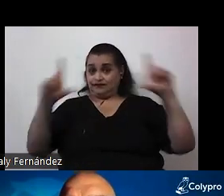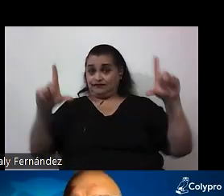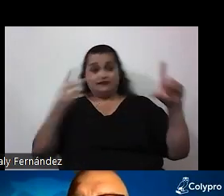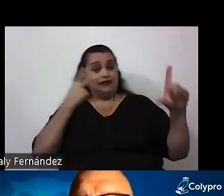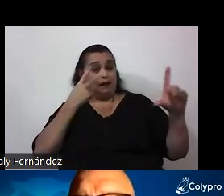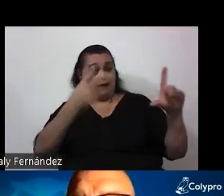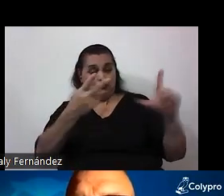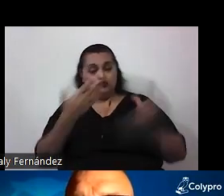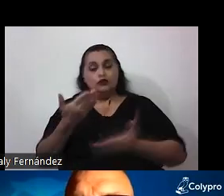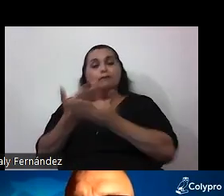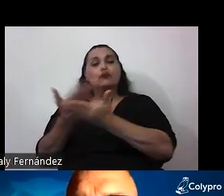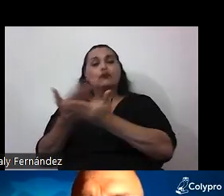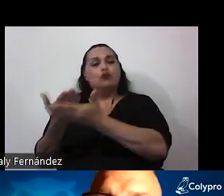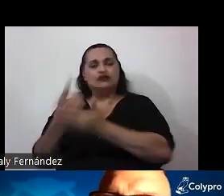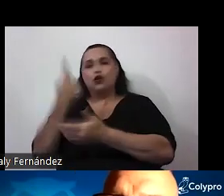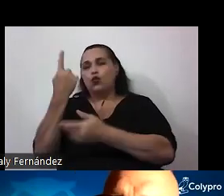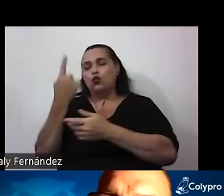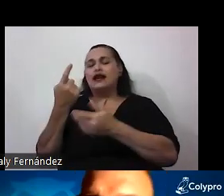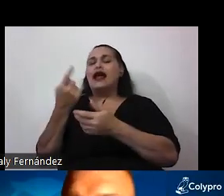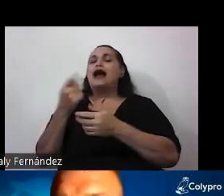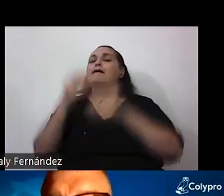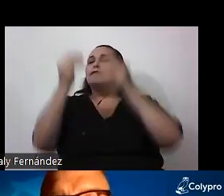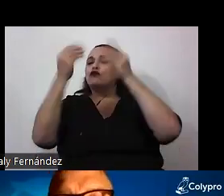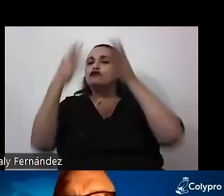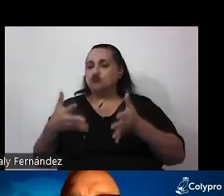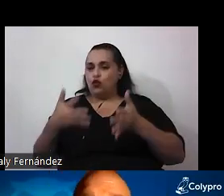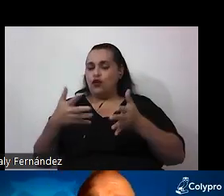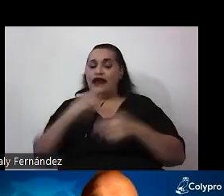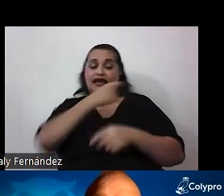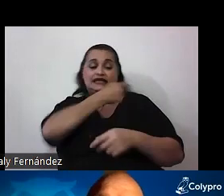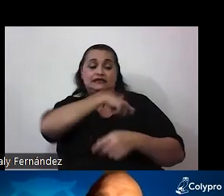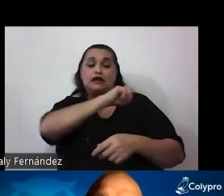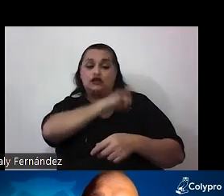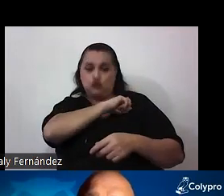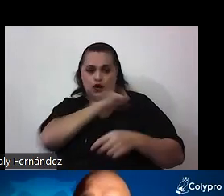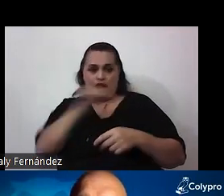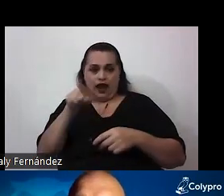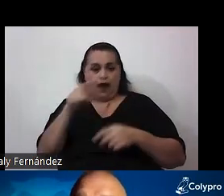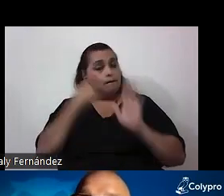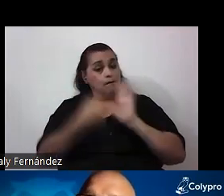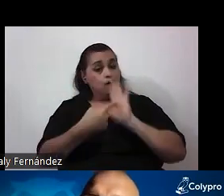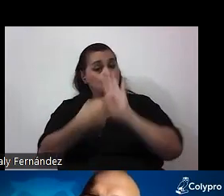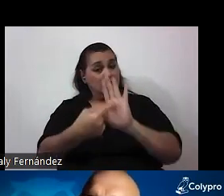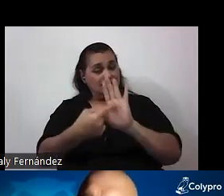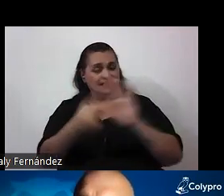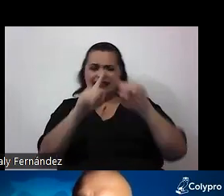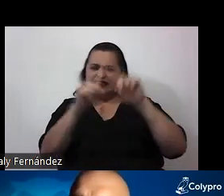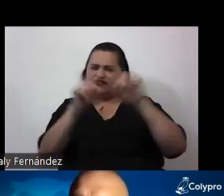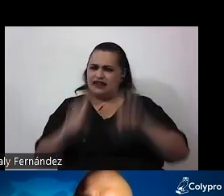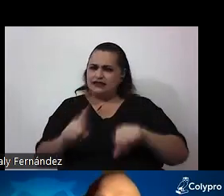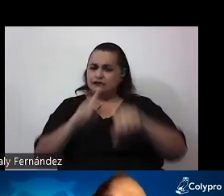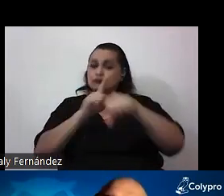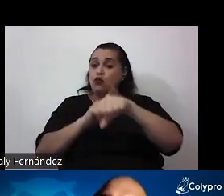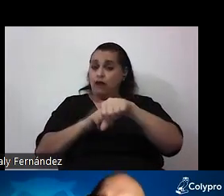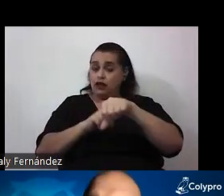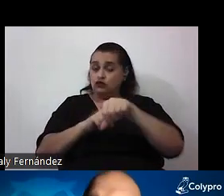propuesta de una didacta española Neus San Martí que muestra lo que son distintos momentos en lo que